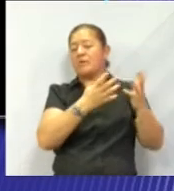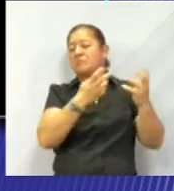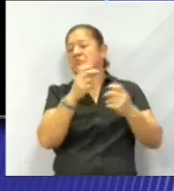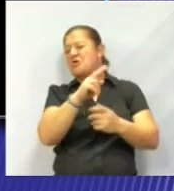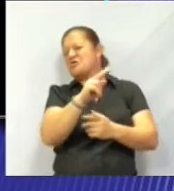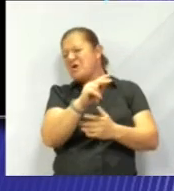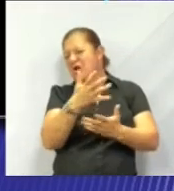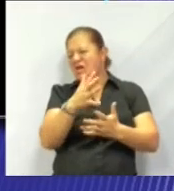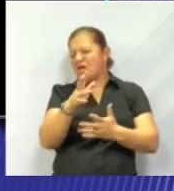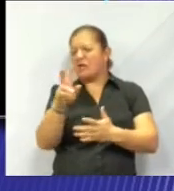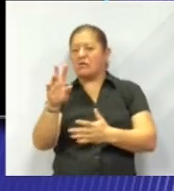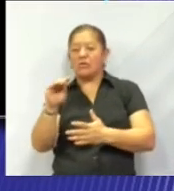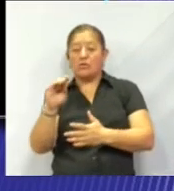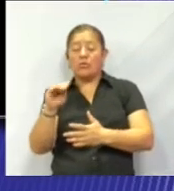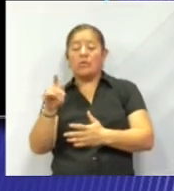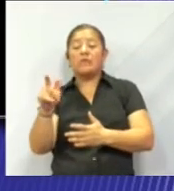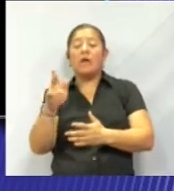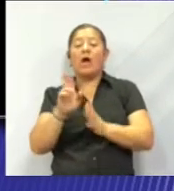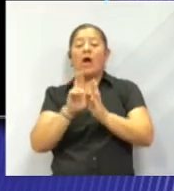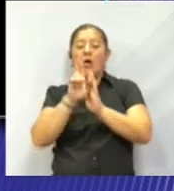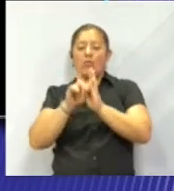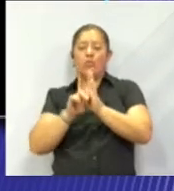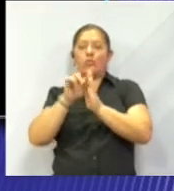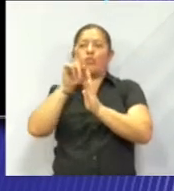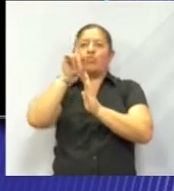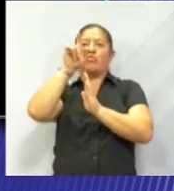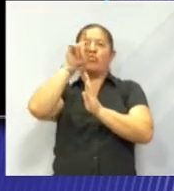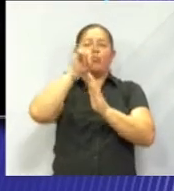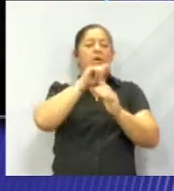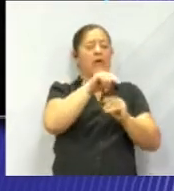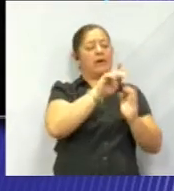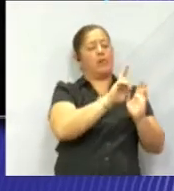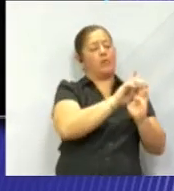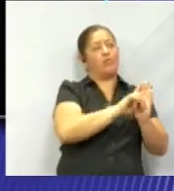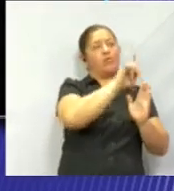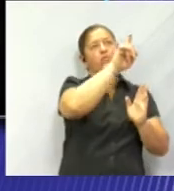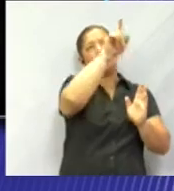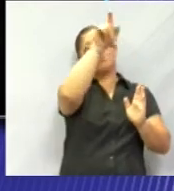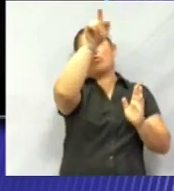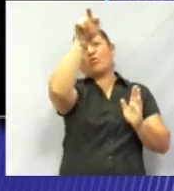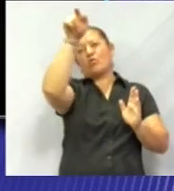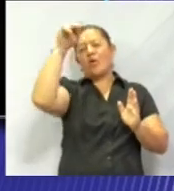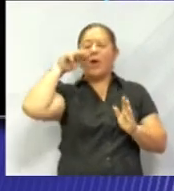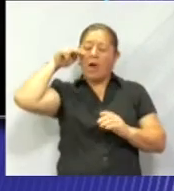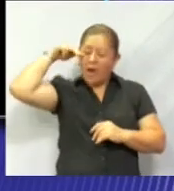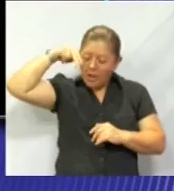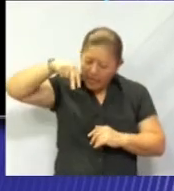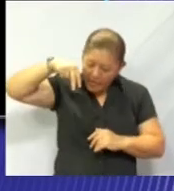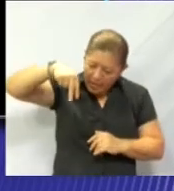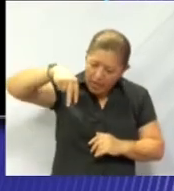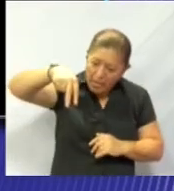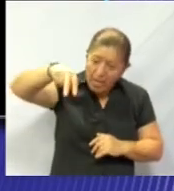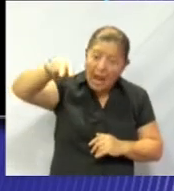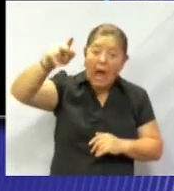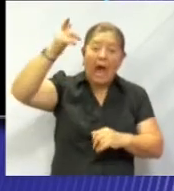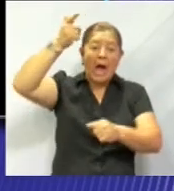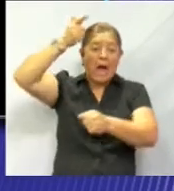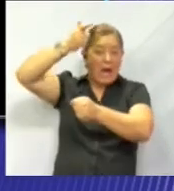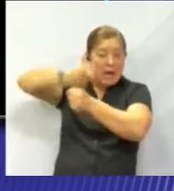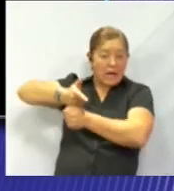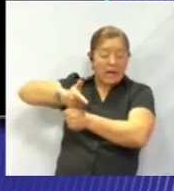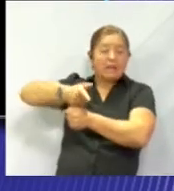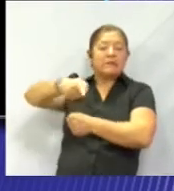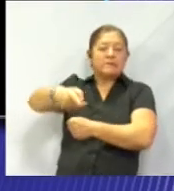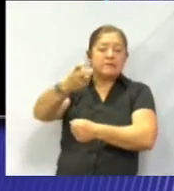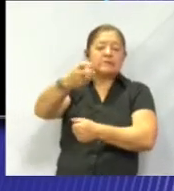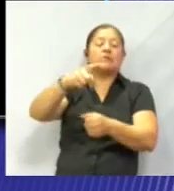el Laboyager, la cual fue una nave que mandaron para saber que había más allá en el espacio. Y por eso es que tiene